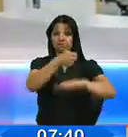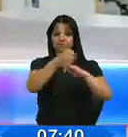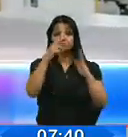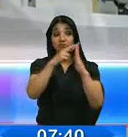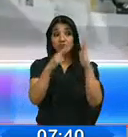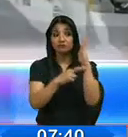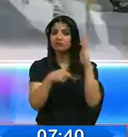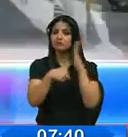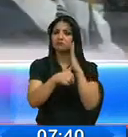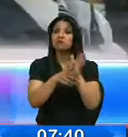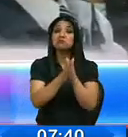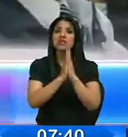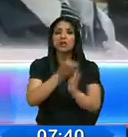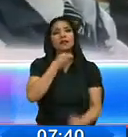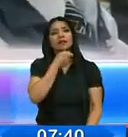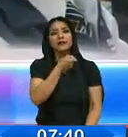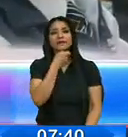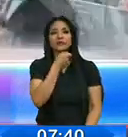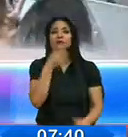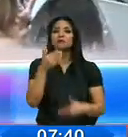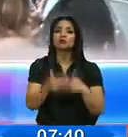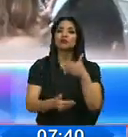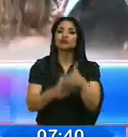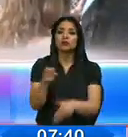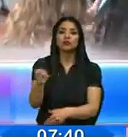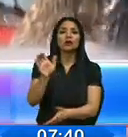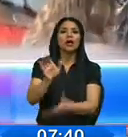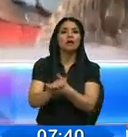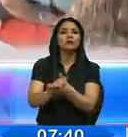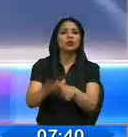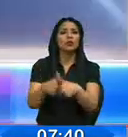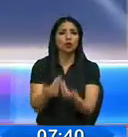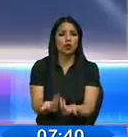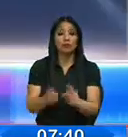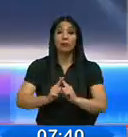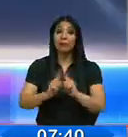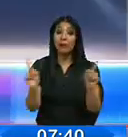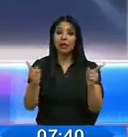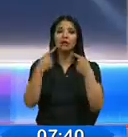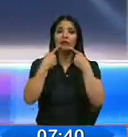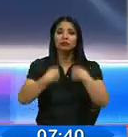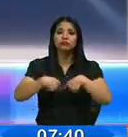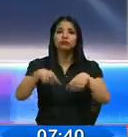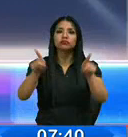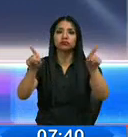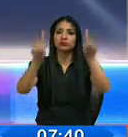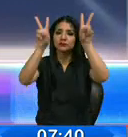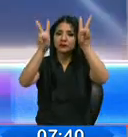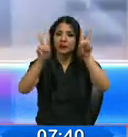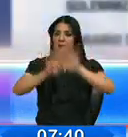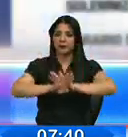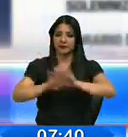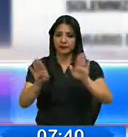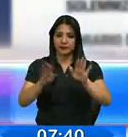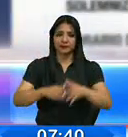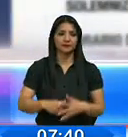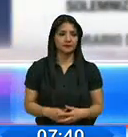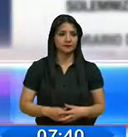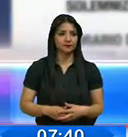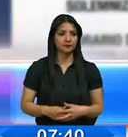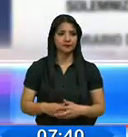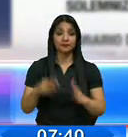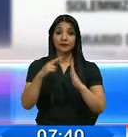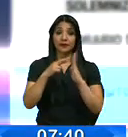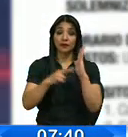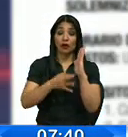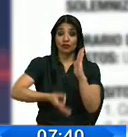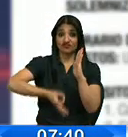registro civil para conocer cuál será el proceso ante esta sentencia, pero solo emitieron un comunicado en el que señalan. Una vez que el registro